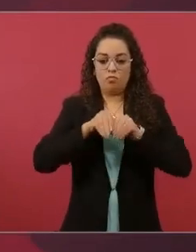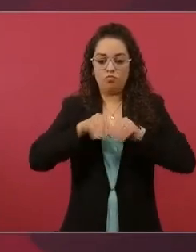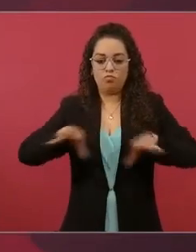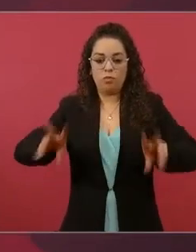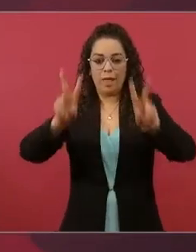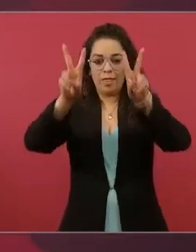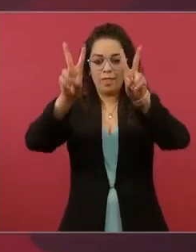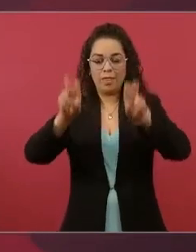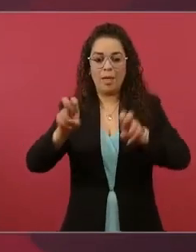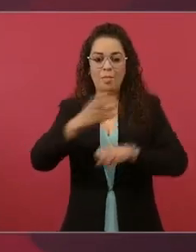Posteriormente...